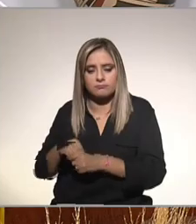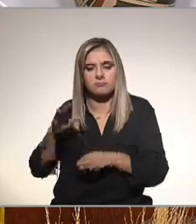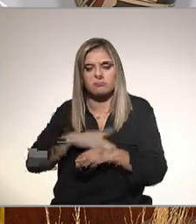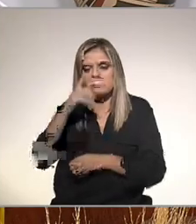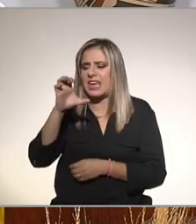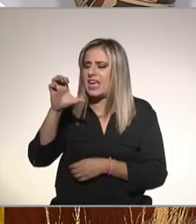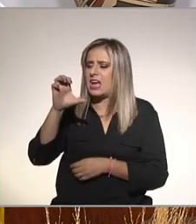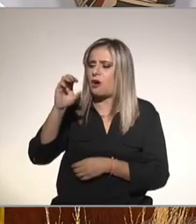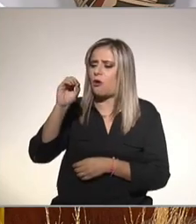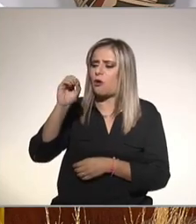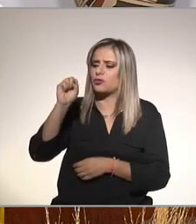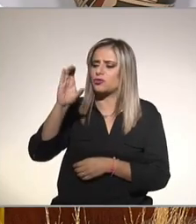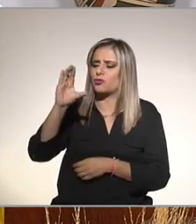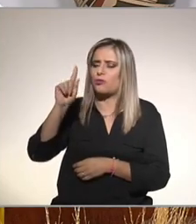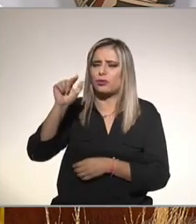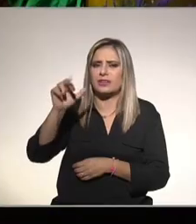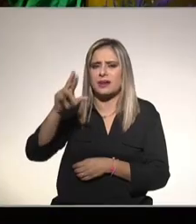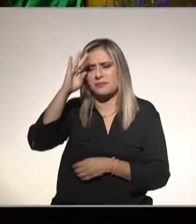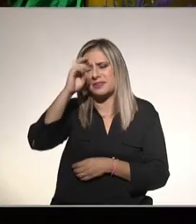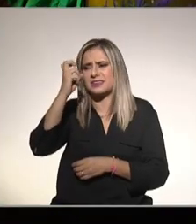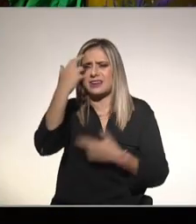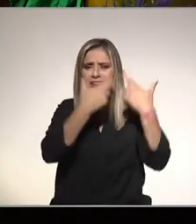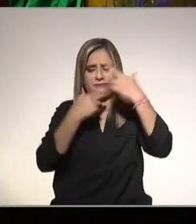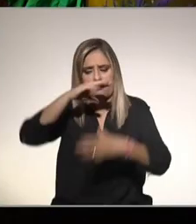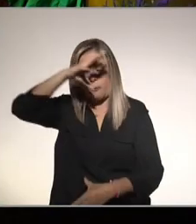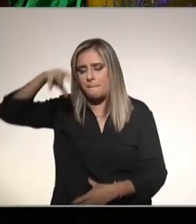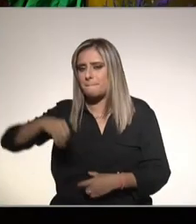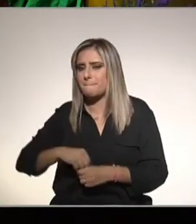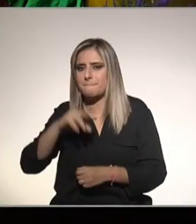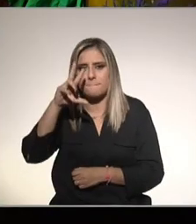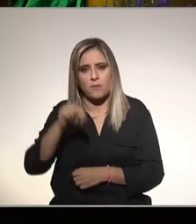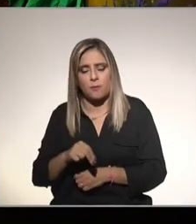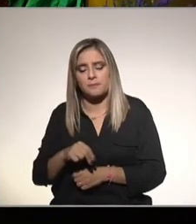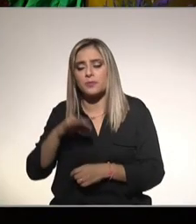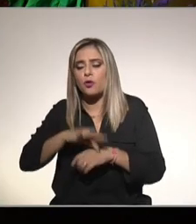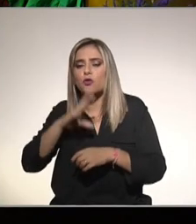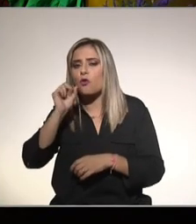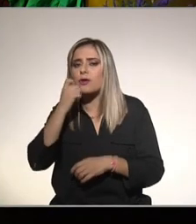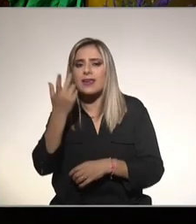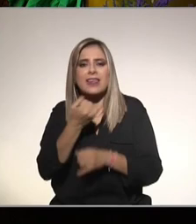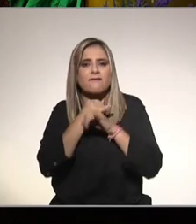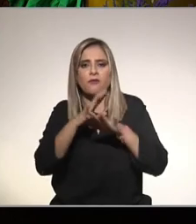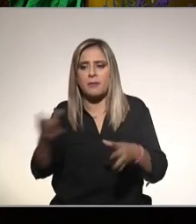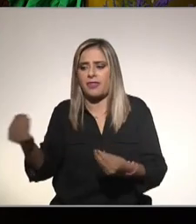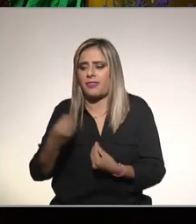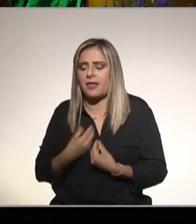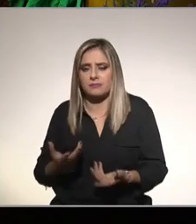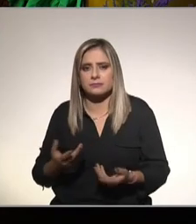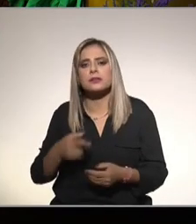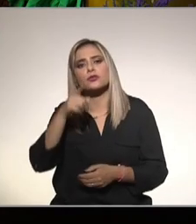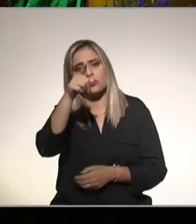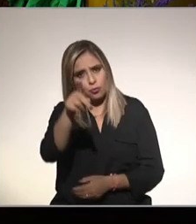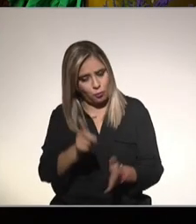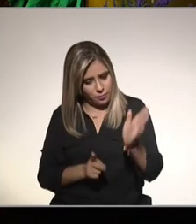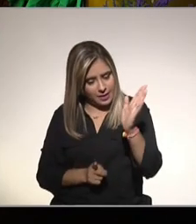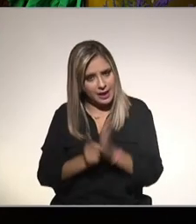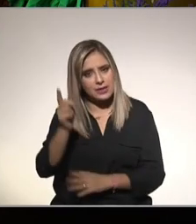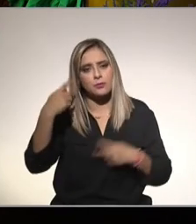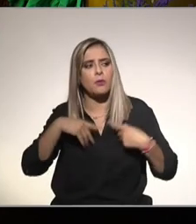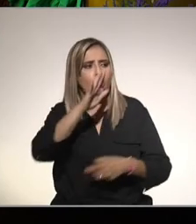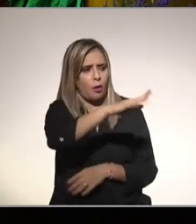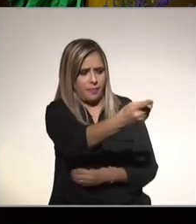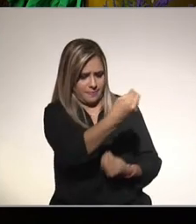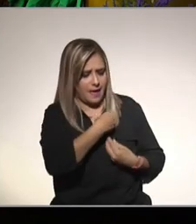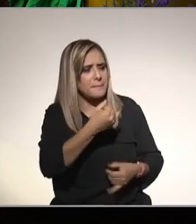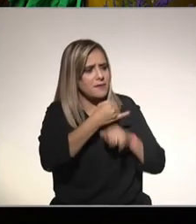la gente identifica con revisar y no quieren dar información bueno aquí tú tienes derecho como paciente a exigir que se